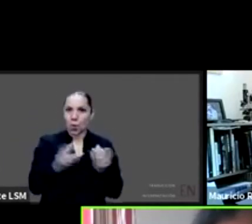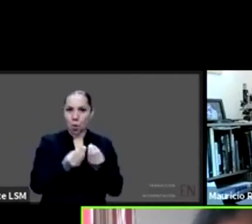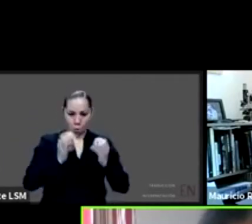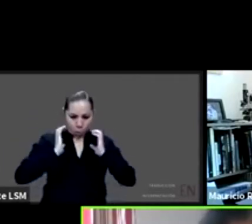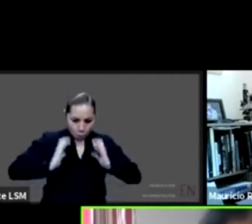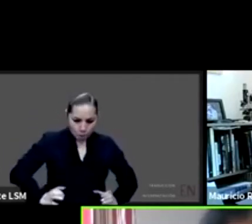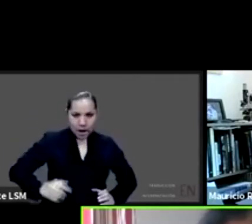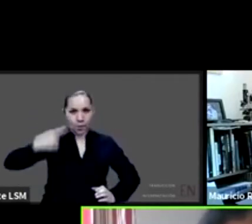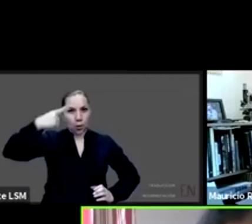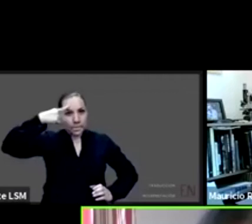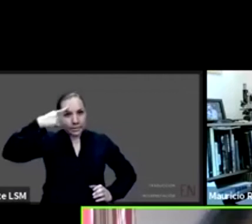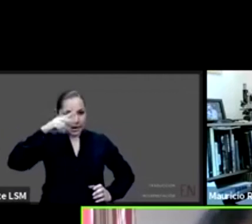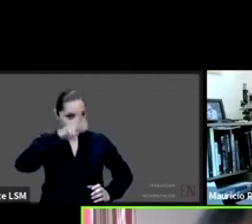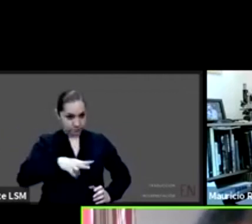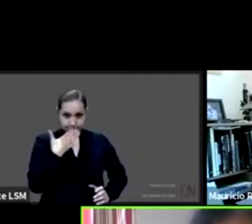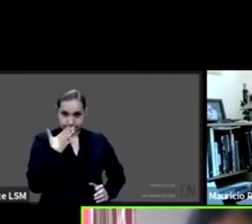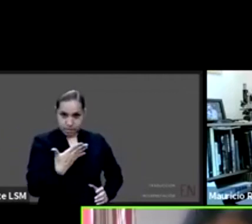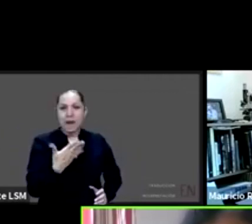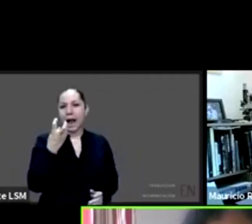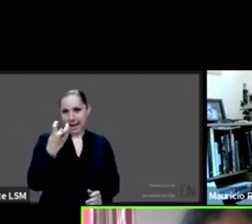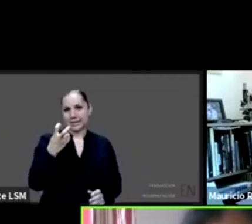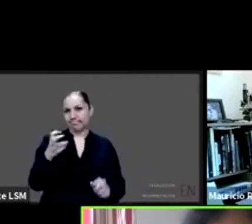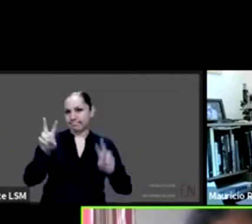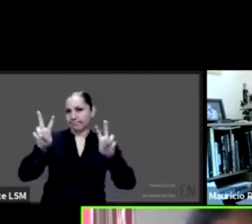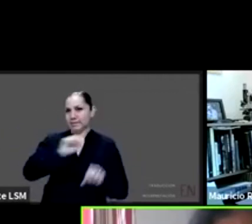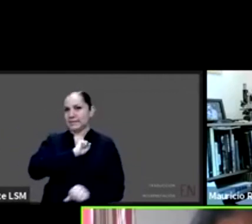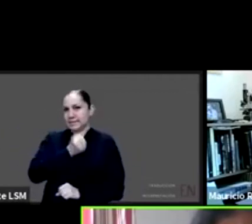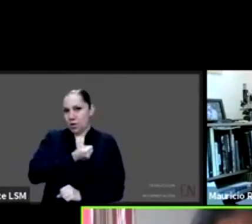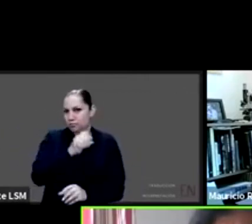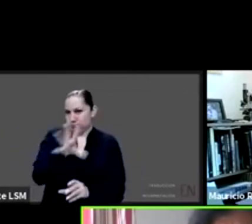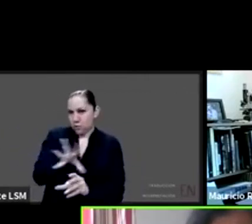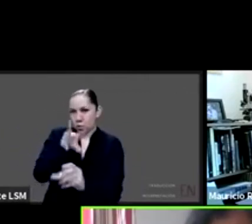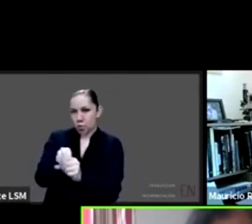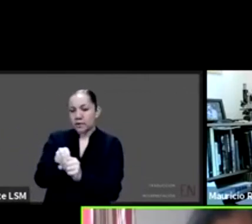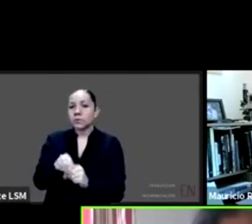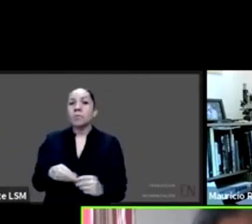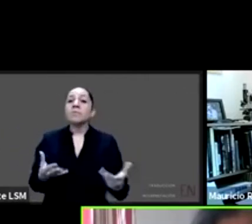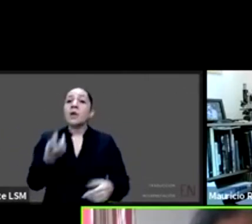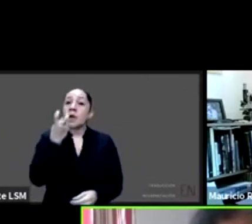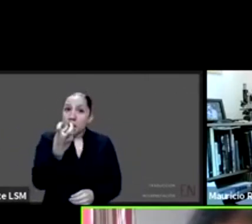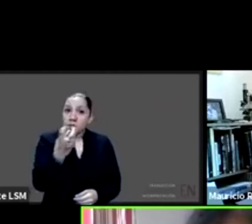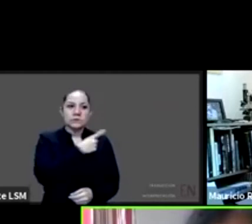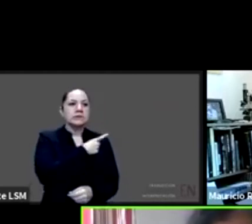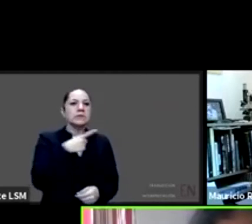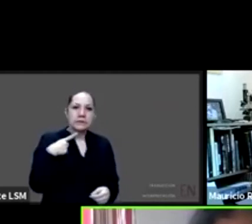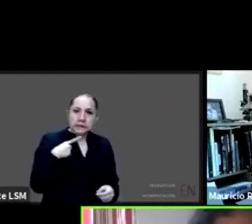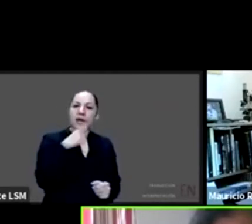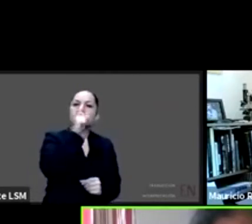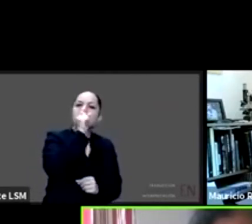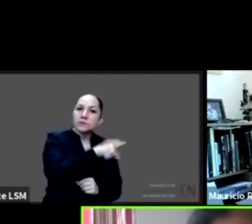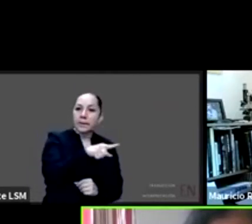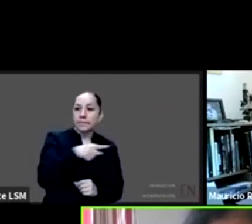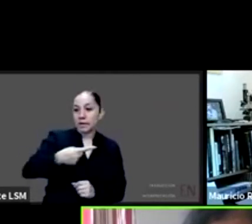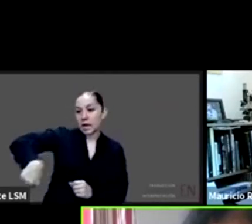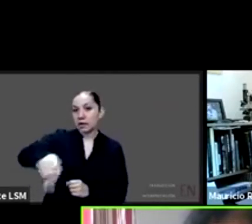Básicamente tres elementos importantes. Uno, que esta tiene que estar cruzada por la determinación del interés superior